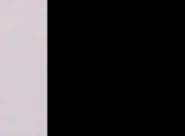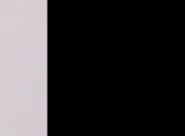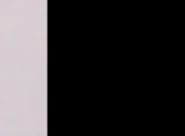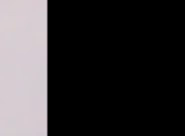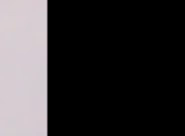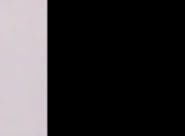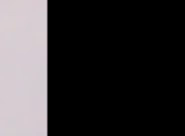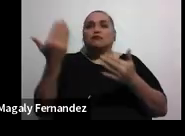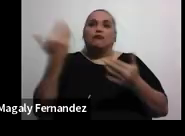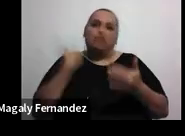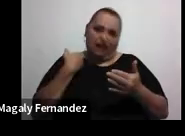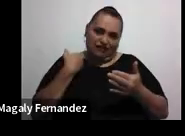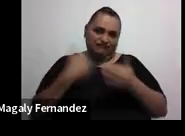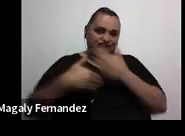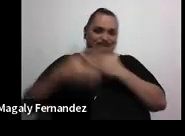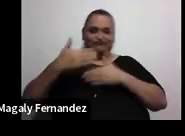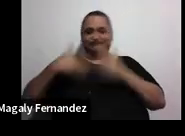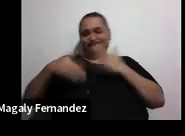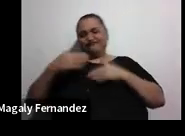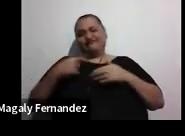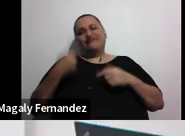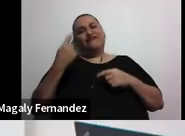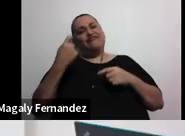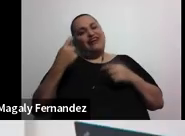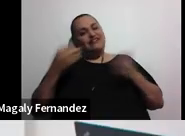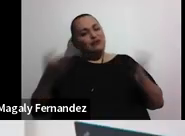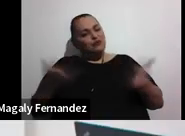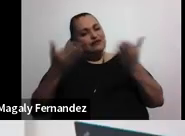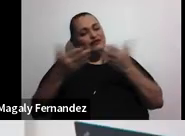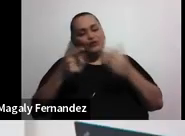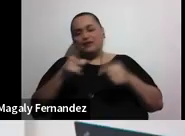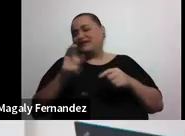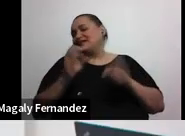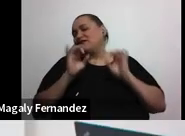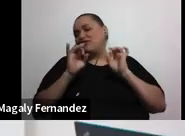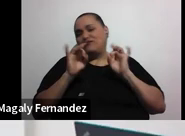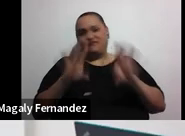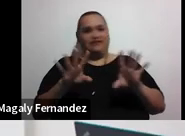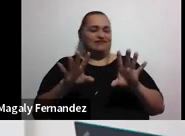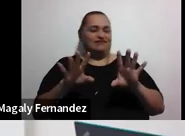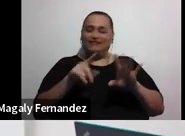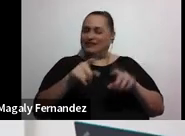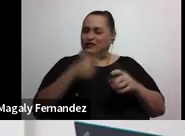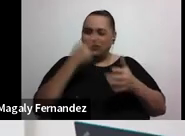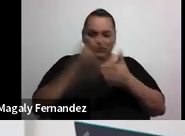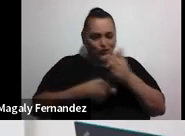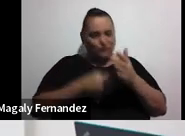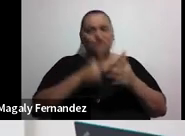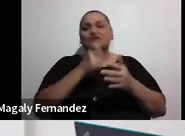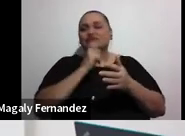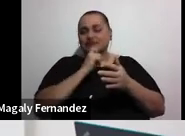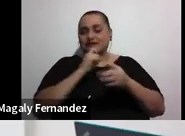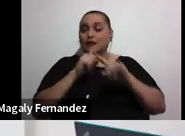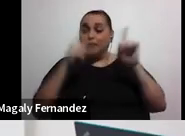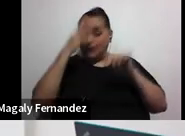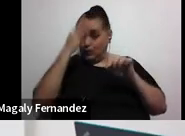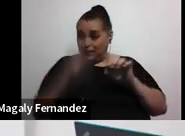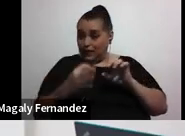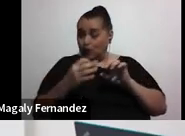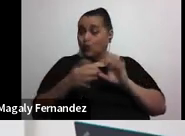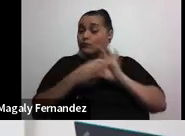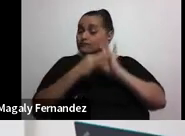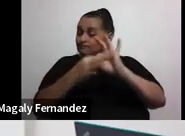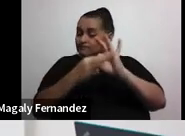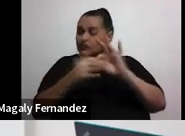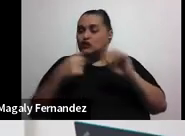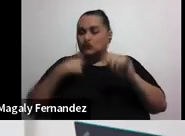y claro desmotivarse es horrible es de lo más duro que yo creo que uno puede hacer pero creo que mucho tiene que ver con recordar por qué